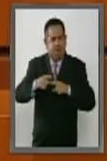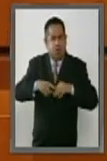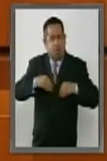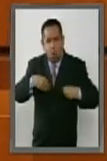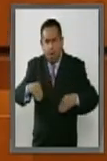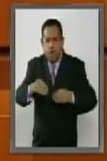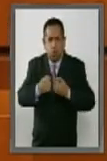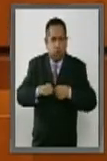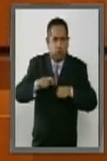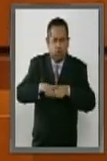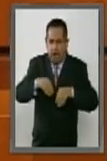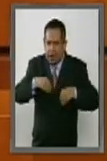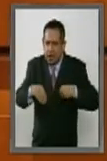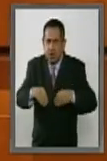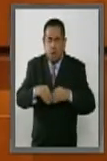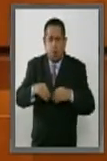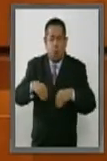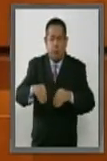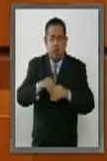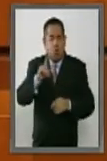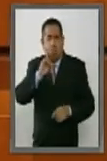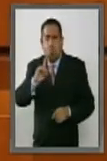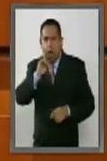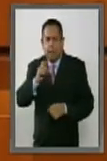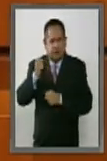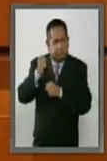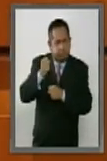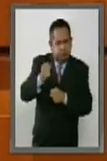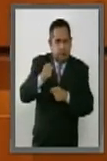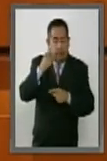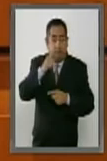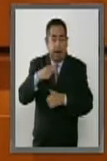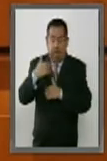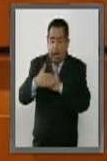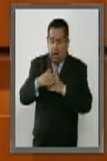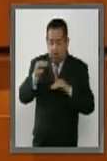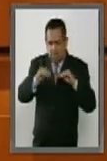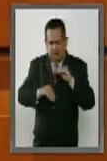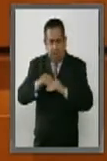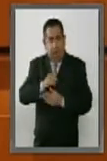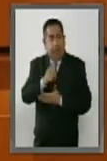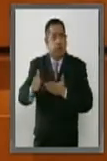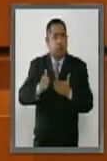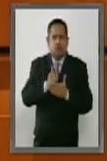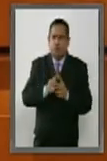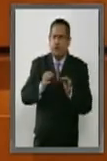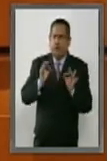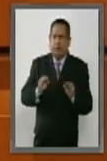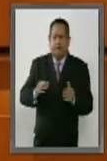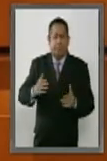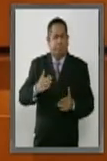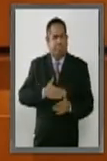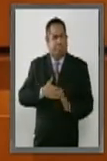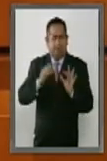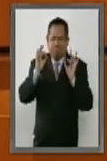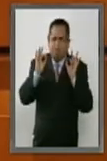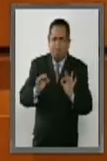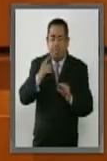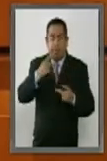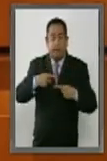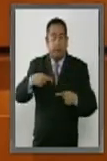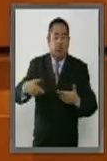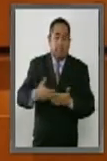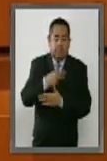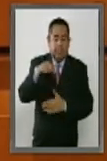sociales y el movimiento feminista en la construcción de una ciudadanía plena para sus habitantes.